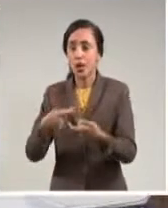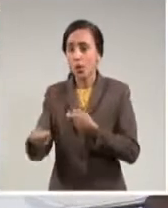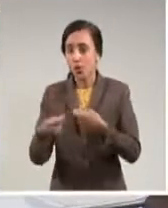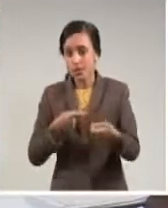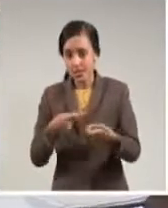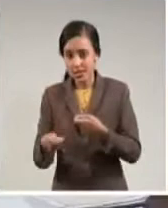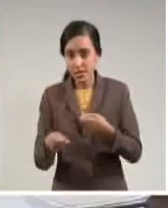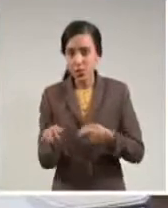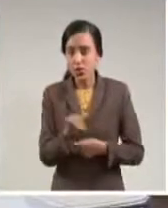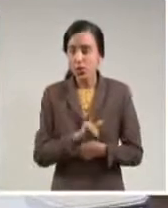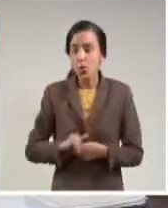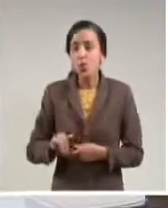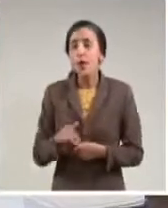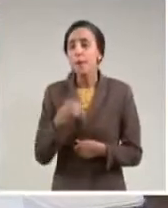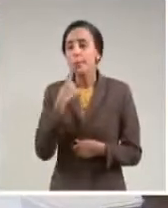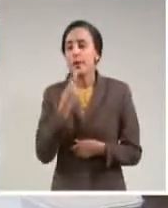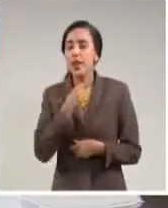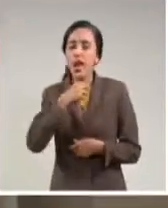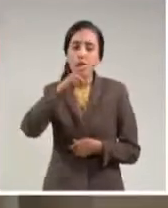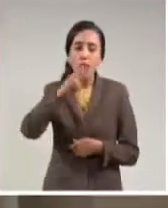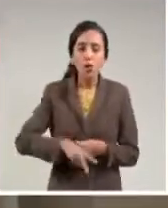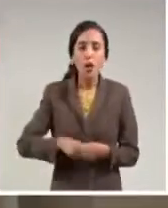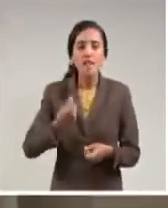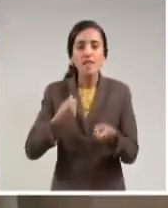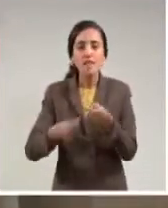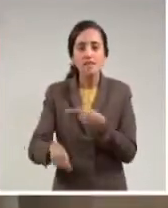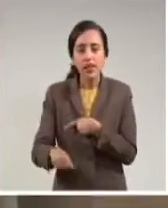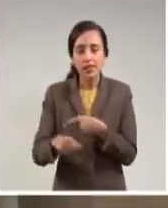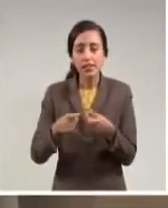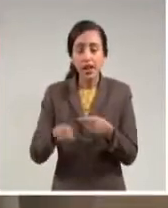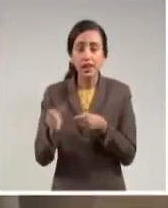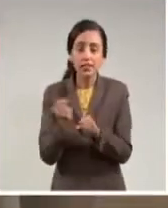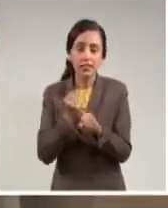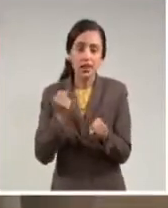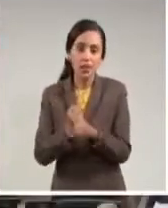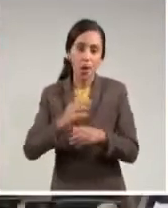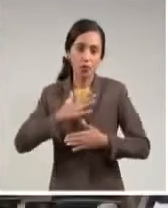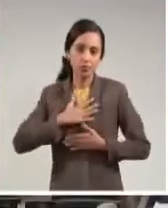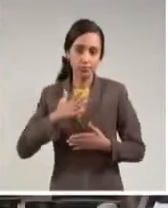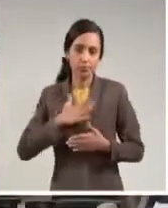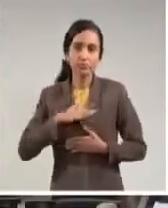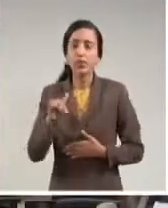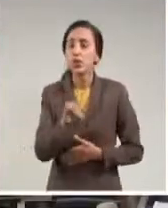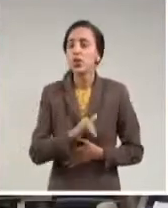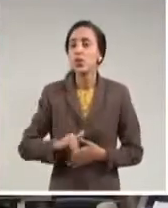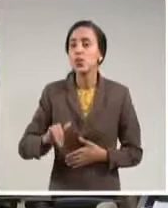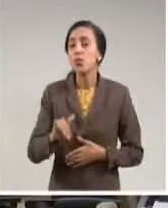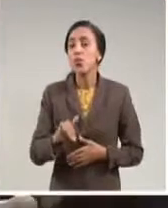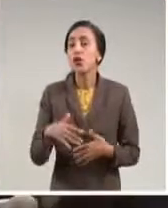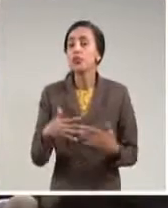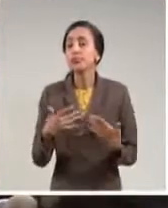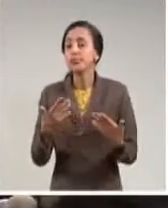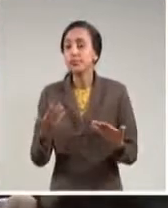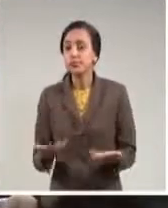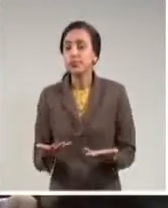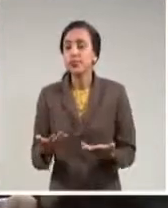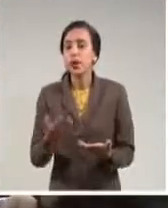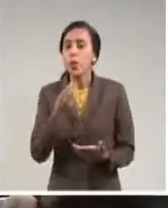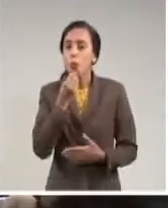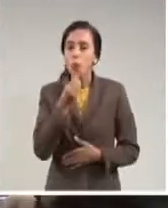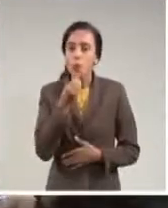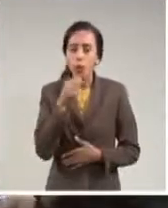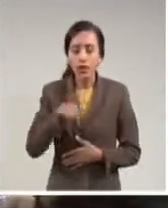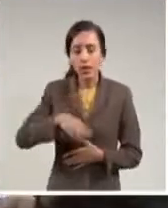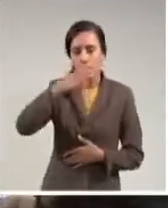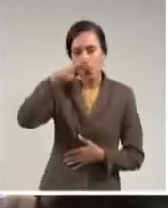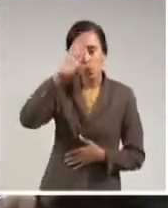mayoristas para la evaluación de las ventas a las formas de gestión no estatal y potenciar las consignaciones que permiten disponer en el